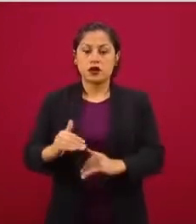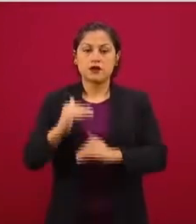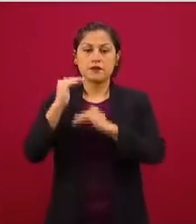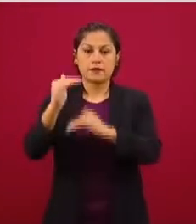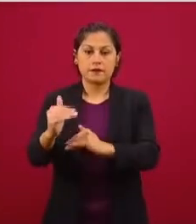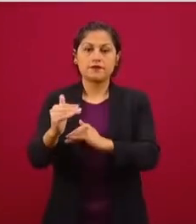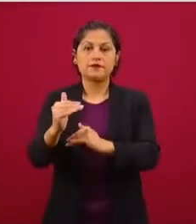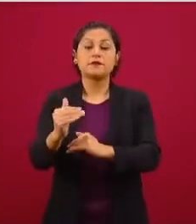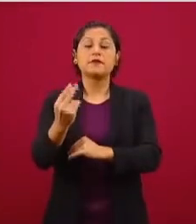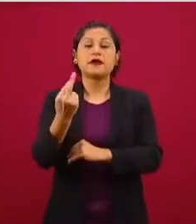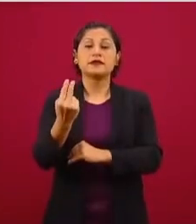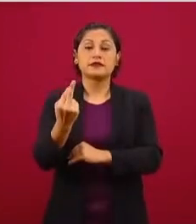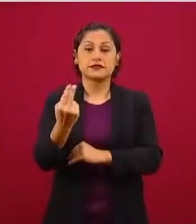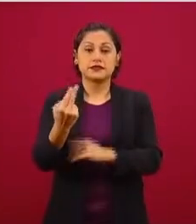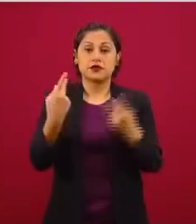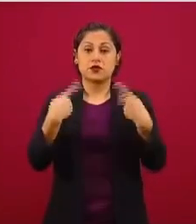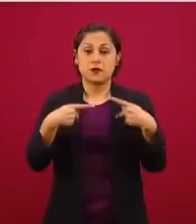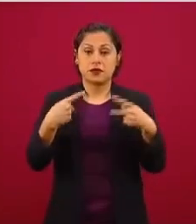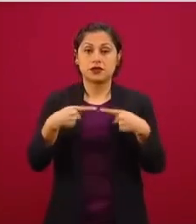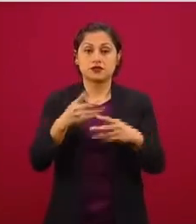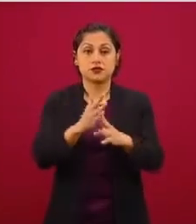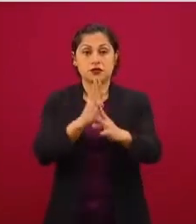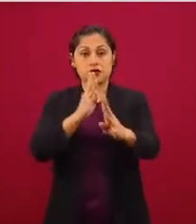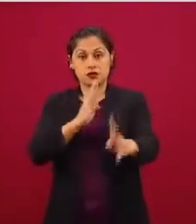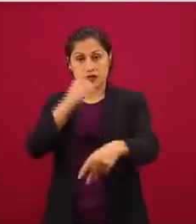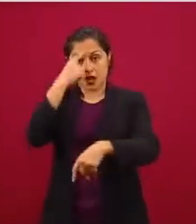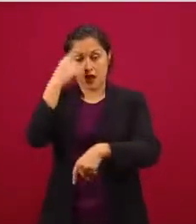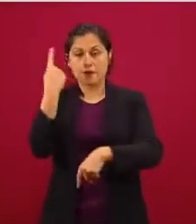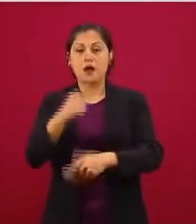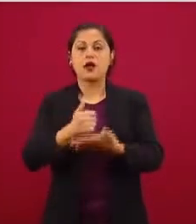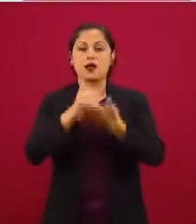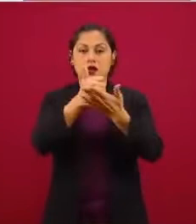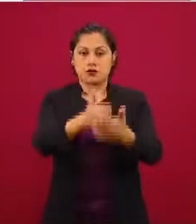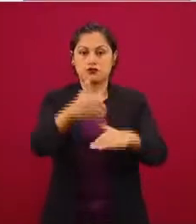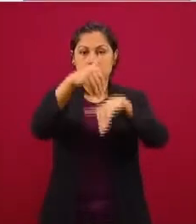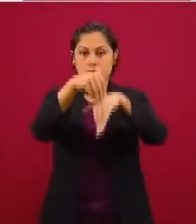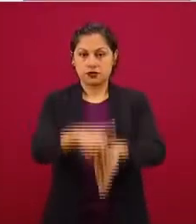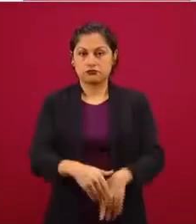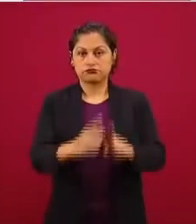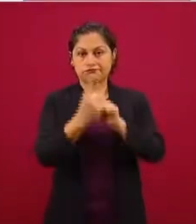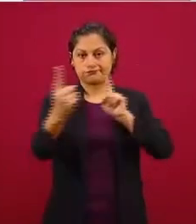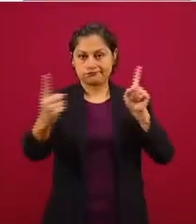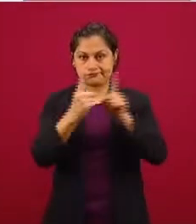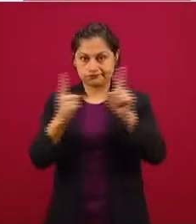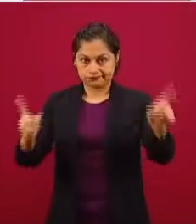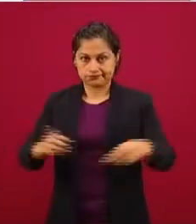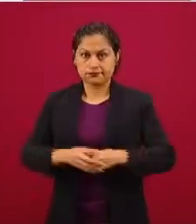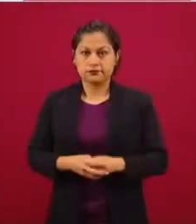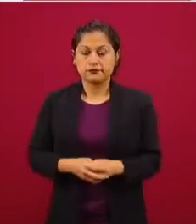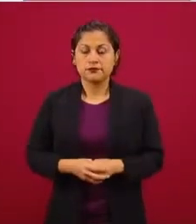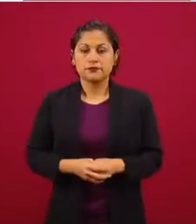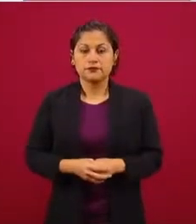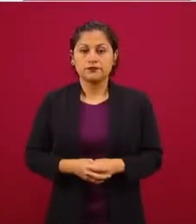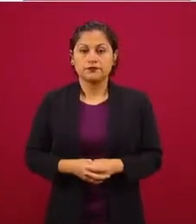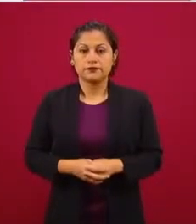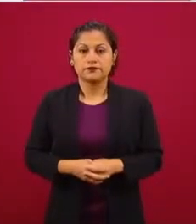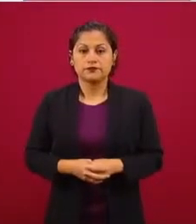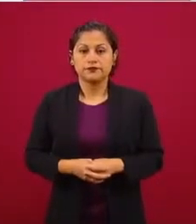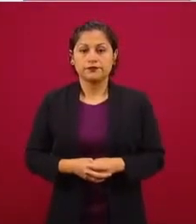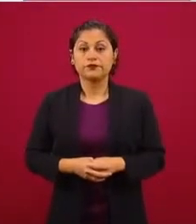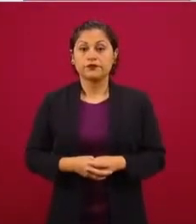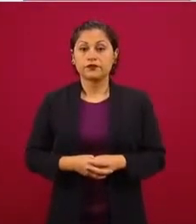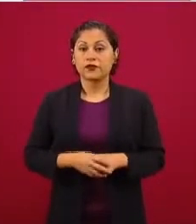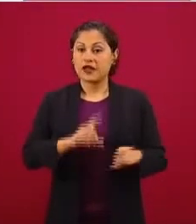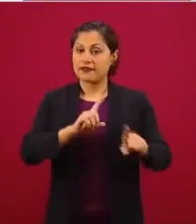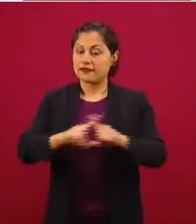para conservar las medidas de distanciamiento social. Y bueno, participan en este operativo 20 dependencias,